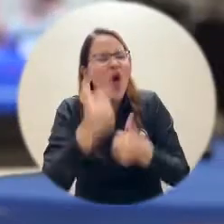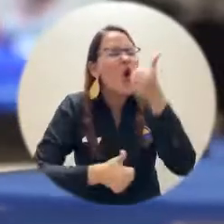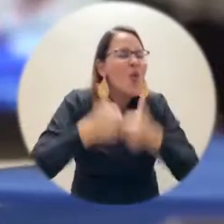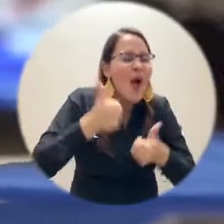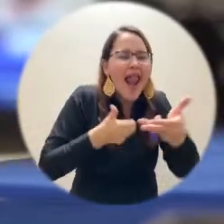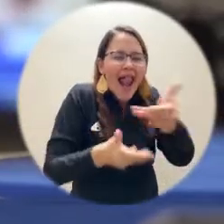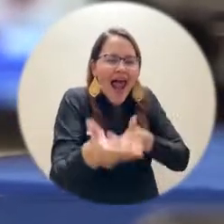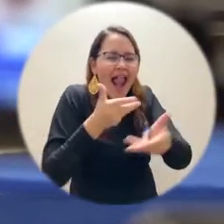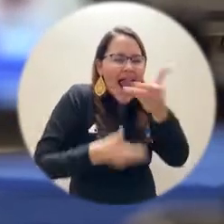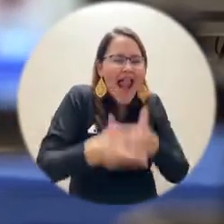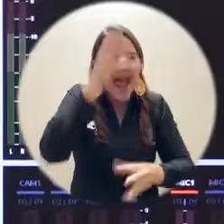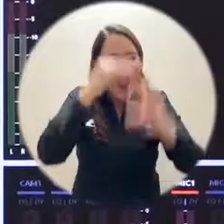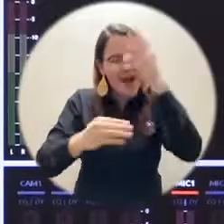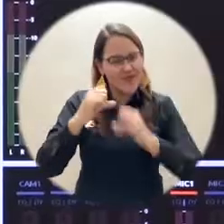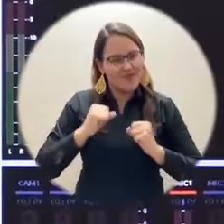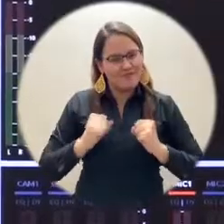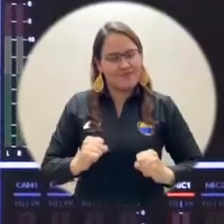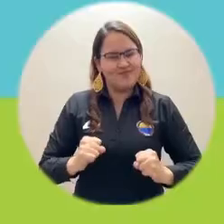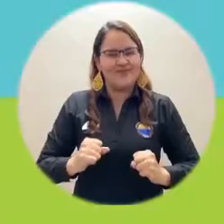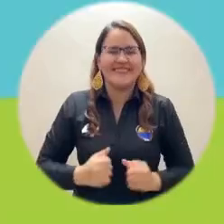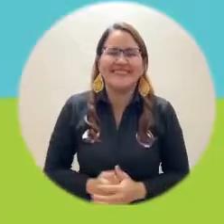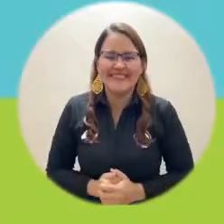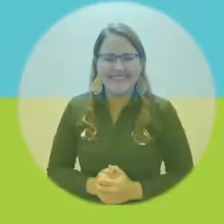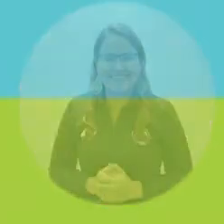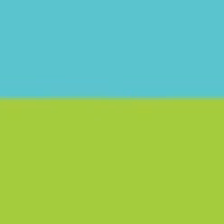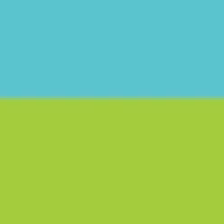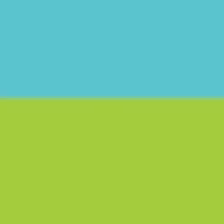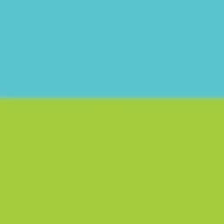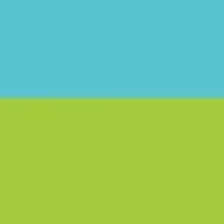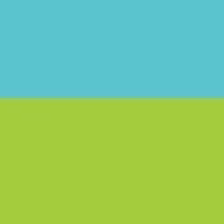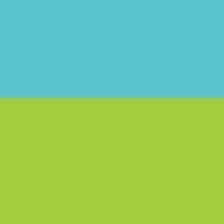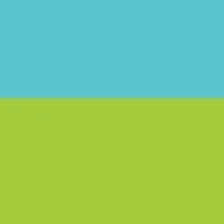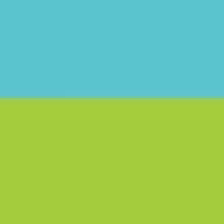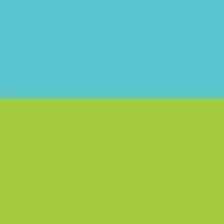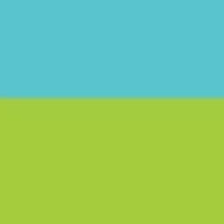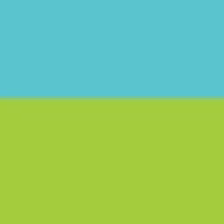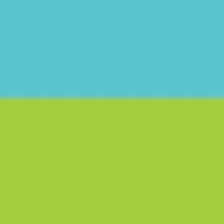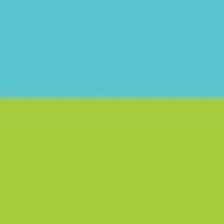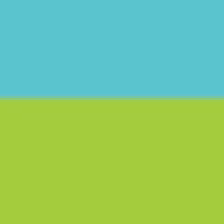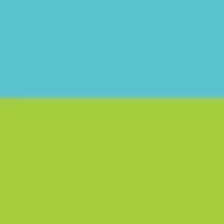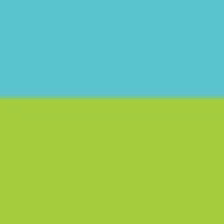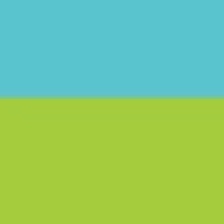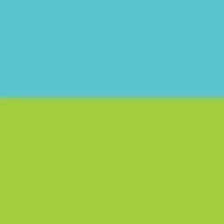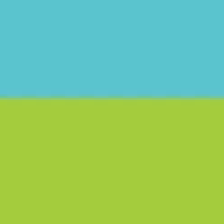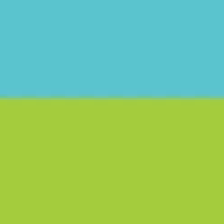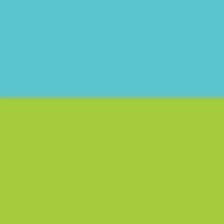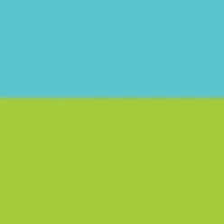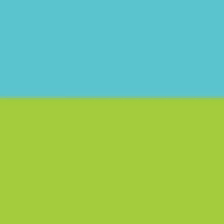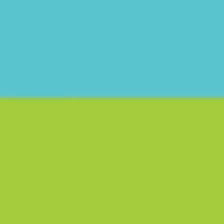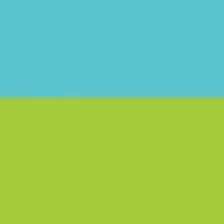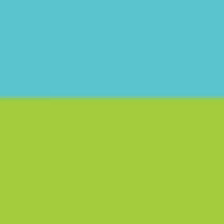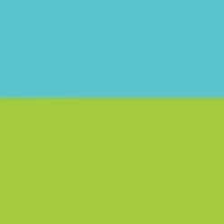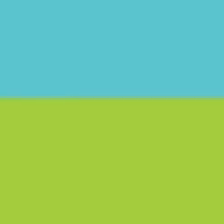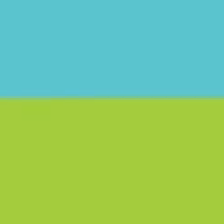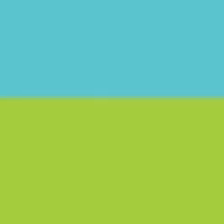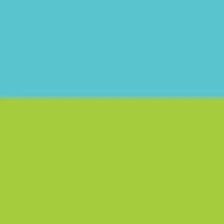creando un espacio académico más dinámico. Universidad del Magdalena, más incluyente e innovadora.